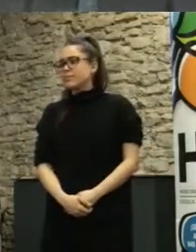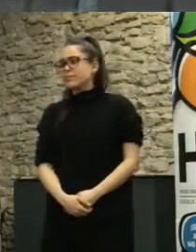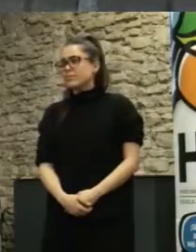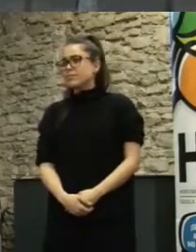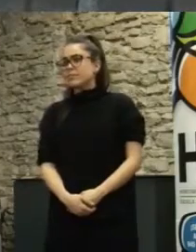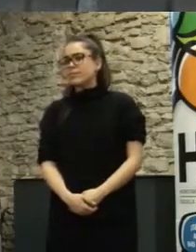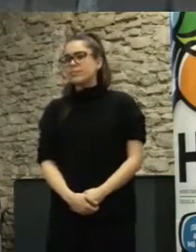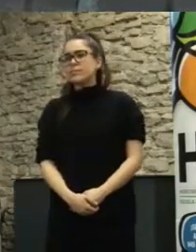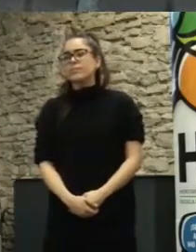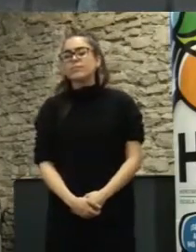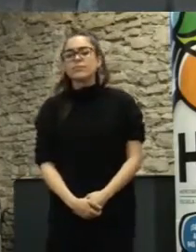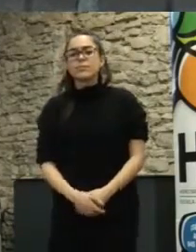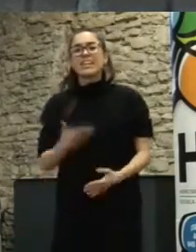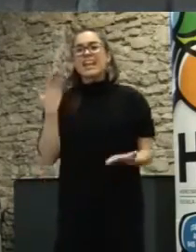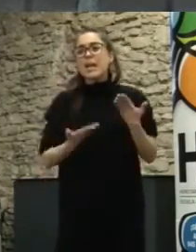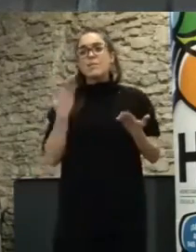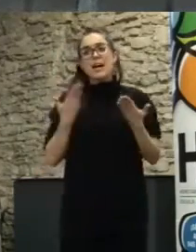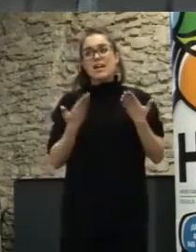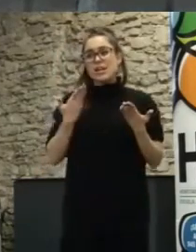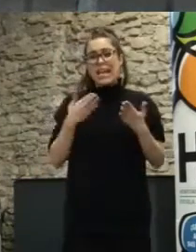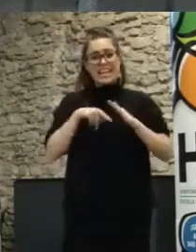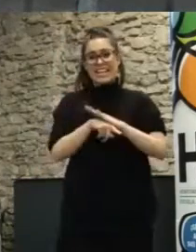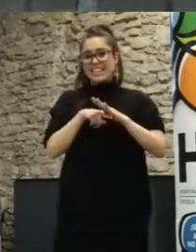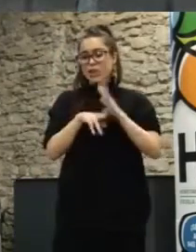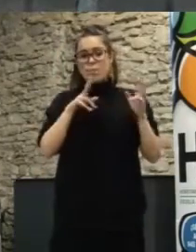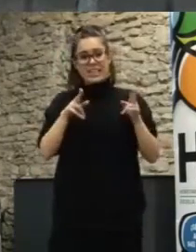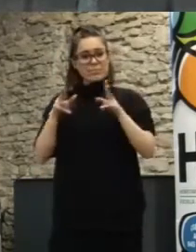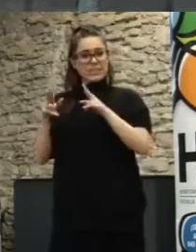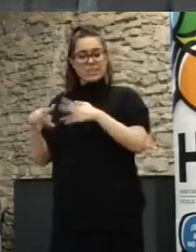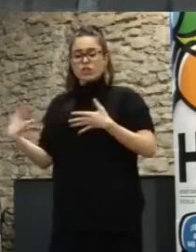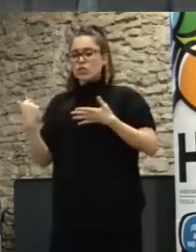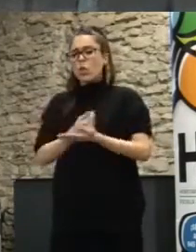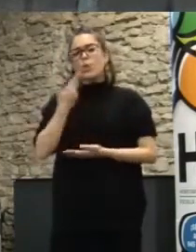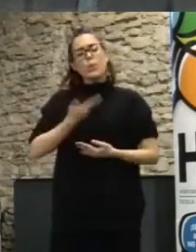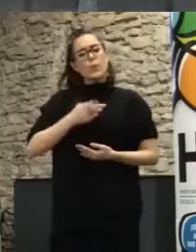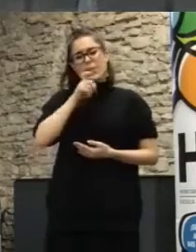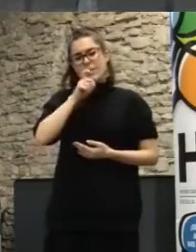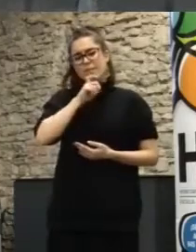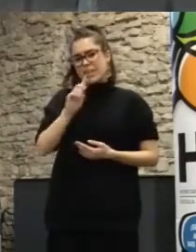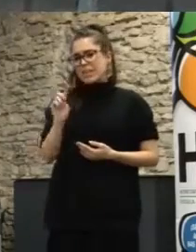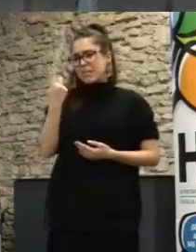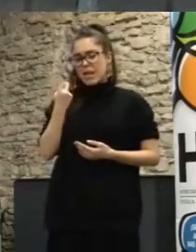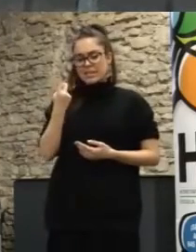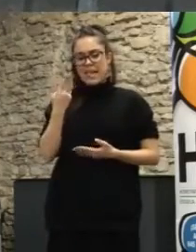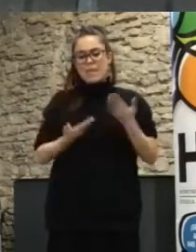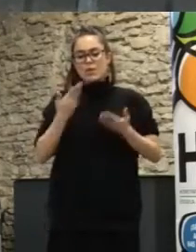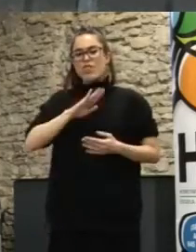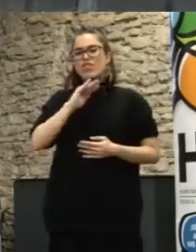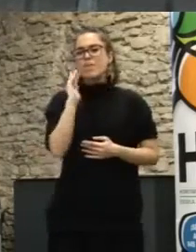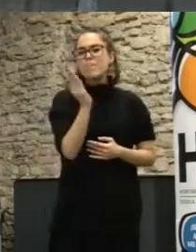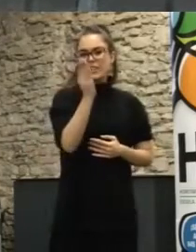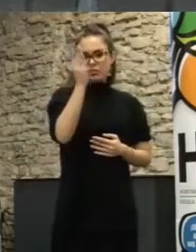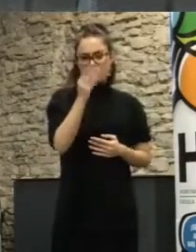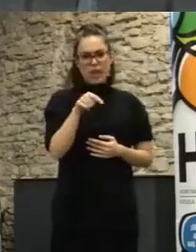evaluación en cualquier ámbito de gestión siempre es la parte más compleja sobre todo evaluación de impacto que es la real no solamente decir cuál